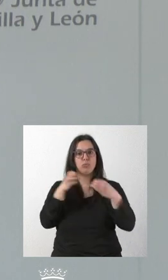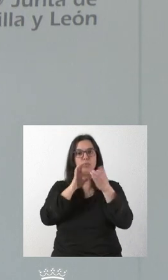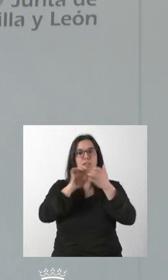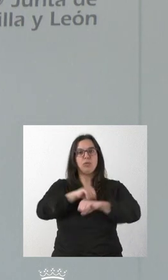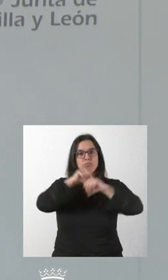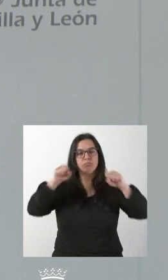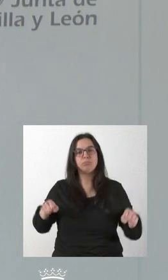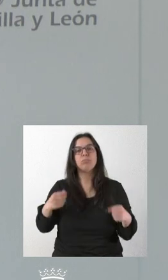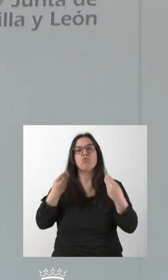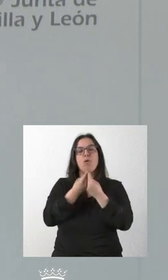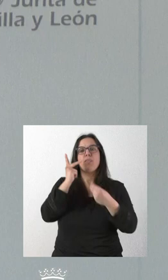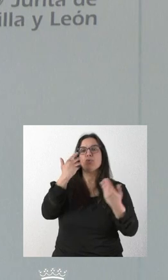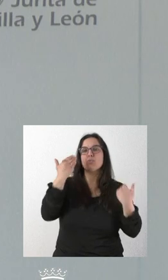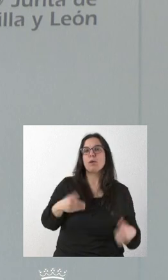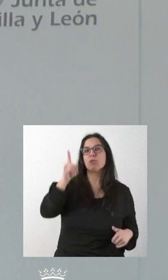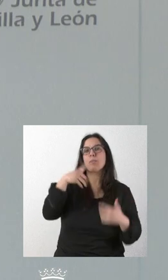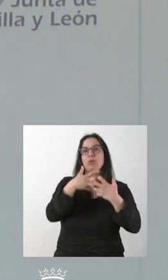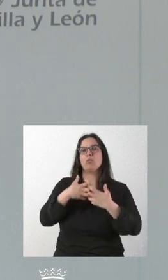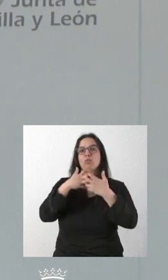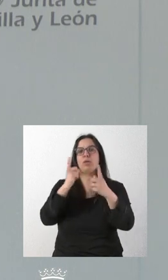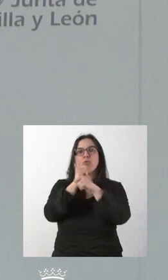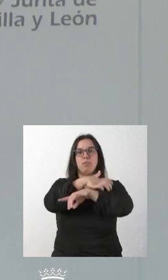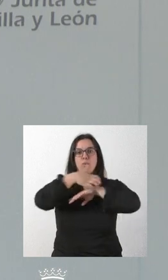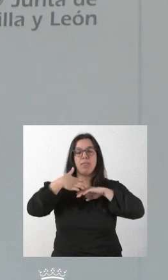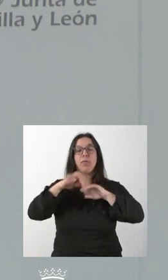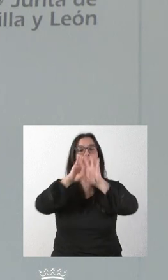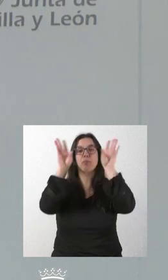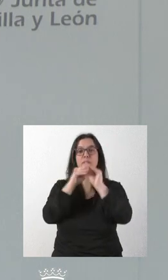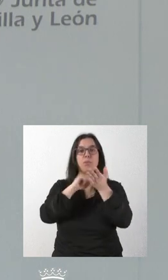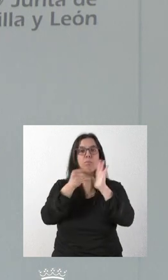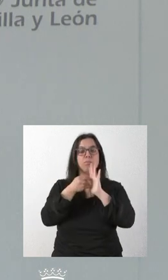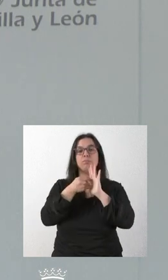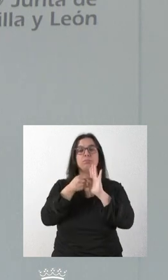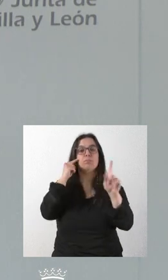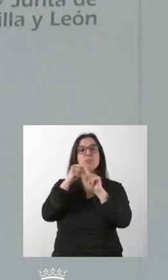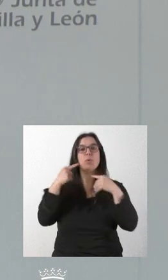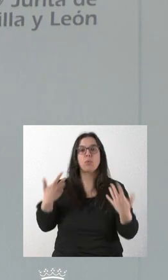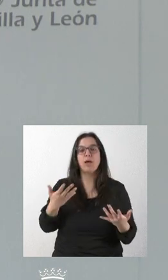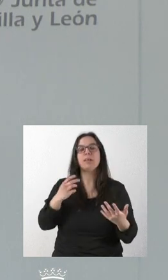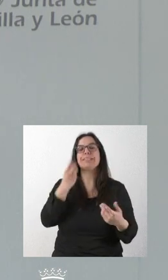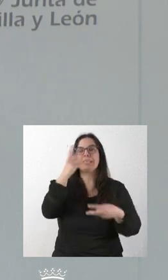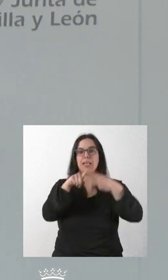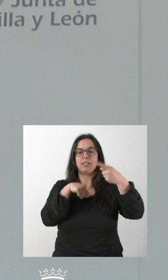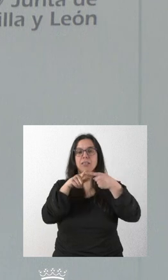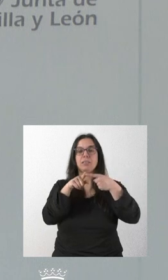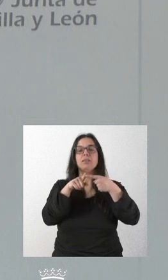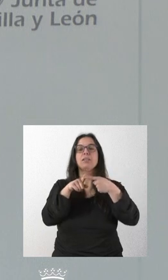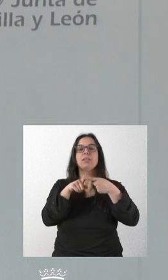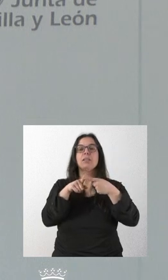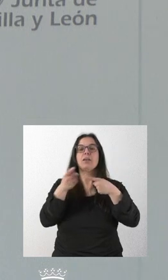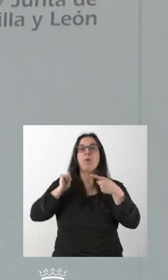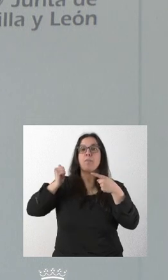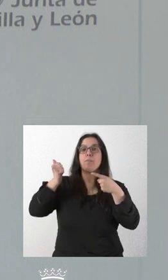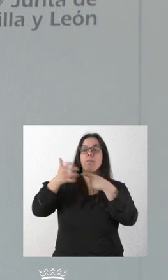derechos humanos y con la lucha contra la pobreza. El objetivo, en definitiva, de este plan es triple contribuir a la erradicación de la pobreza